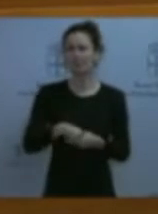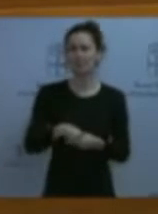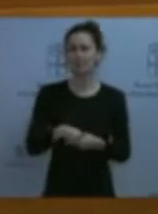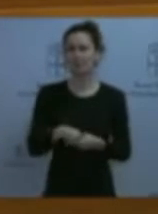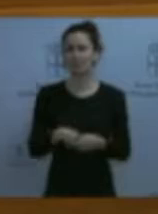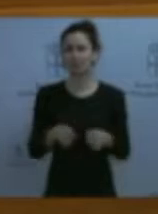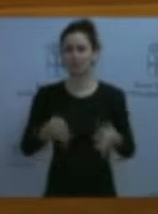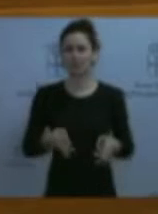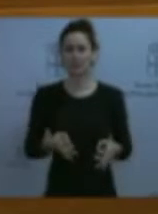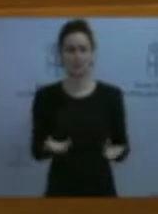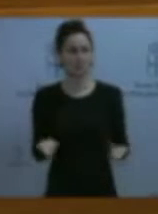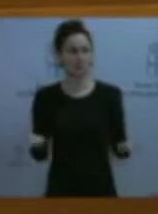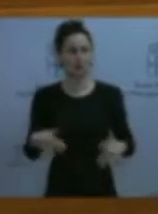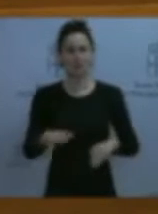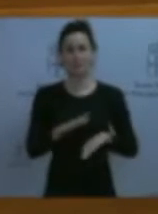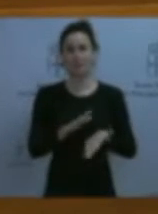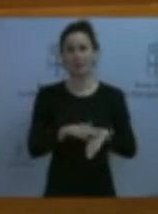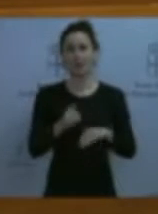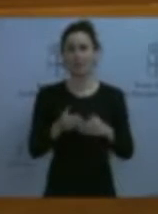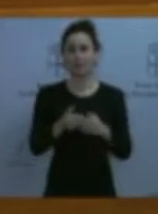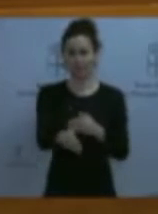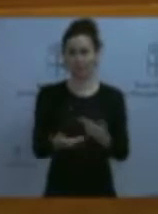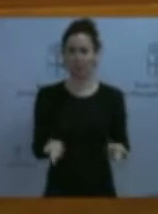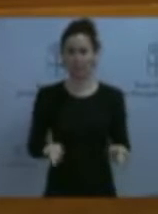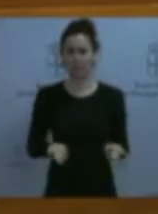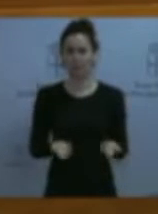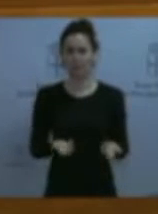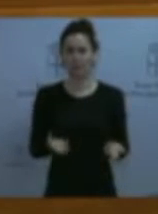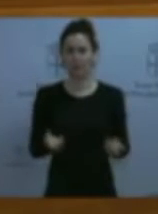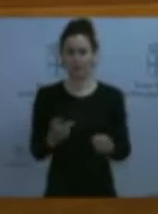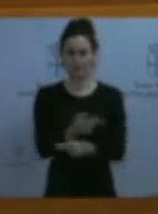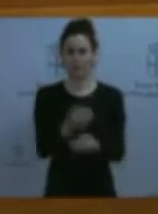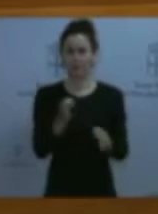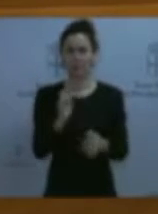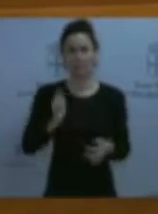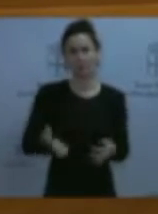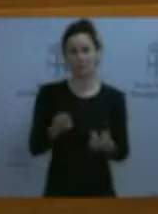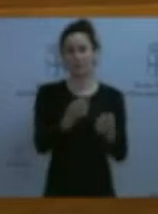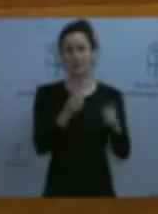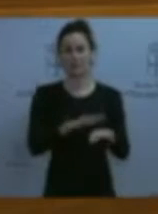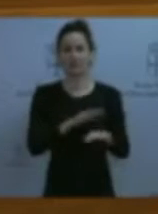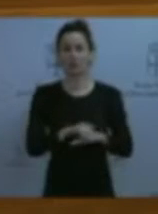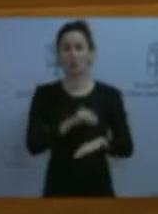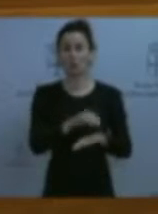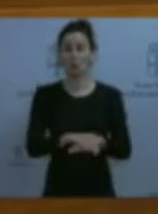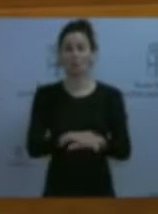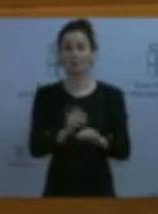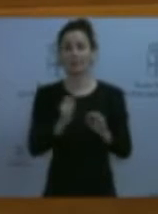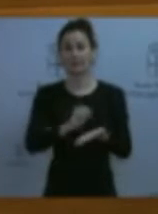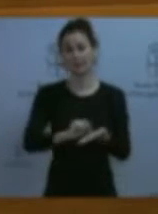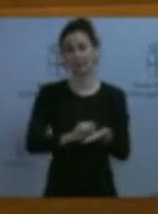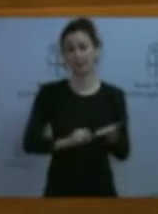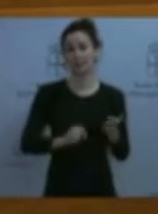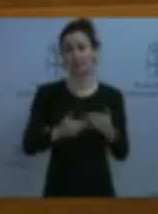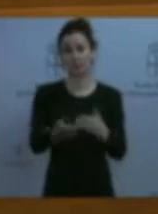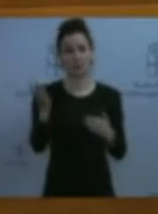seguridad en las asignaciones futuras. Por otra parte, quedan sentencias por cumplir y un futuro no escrito para